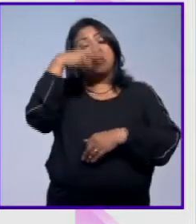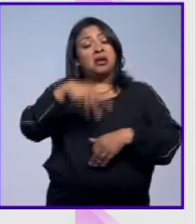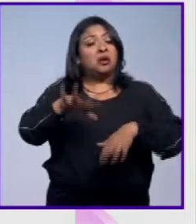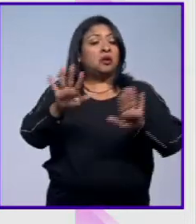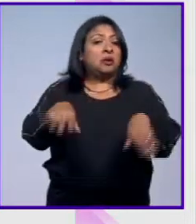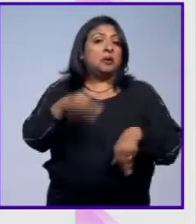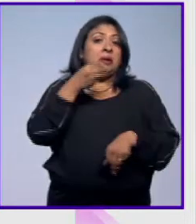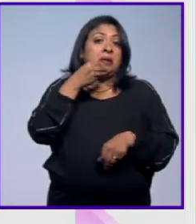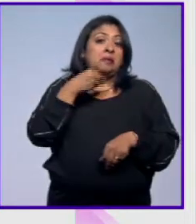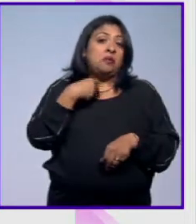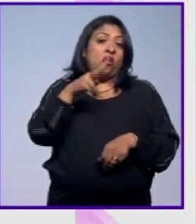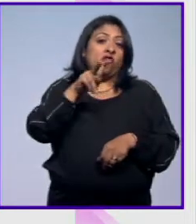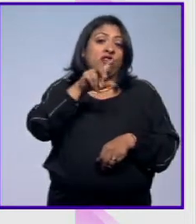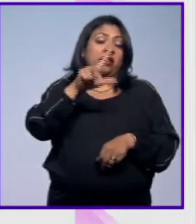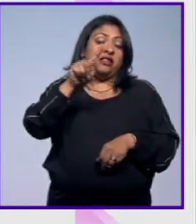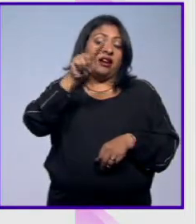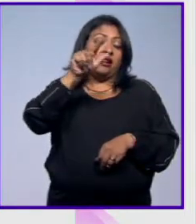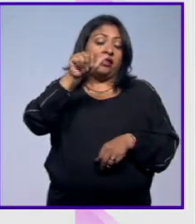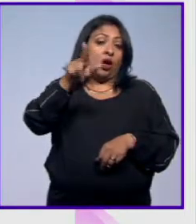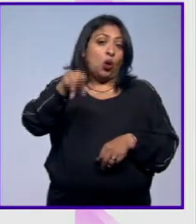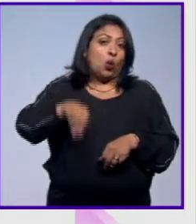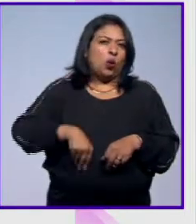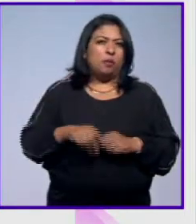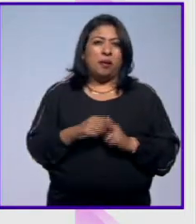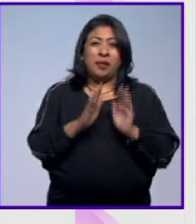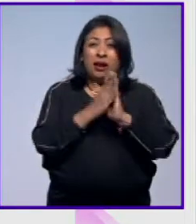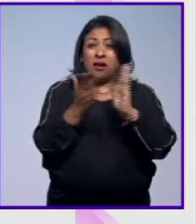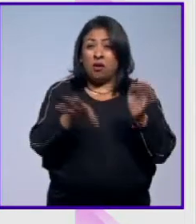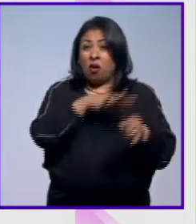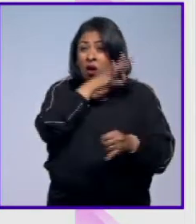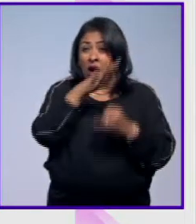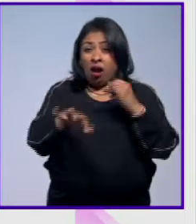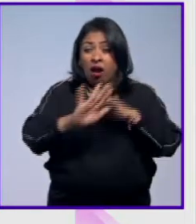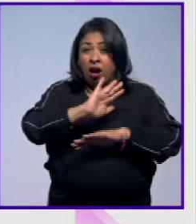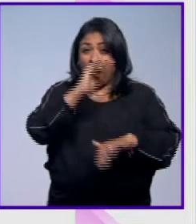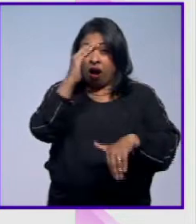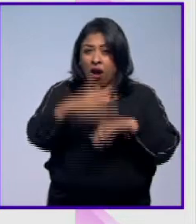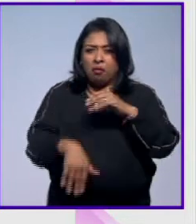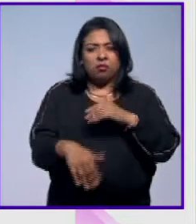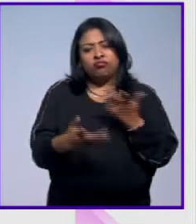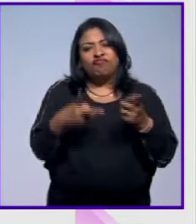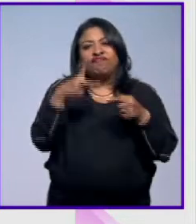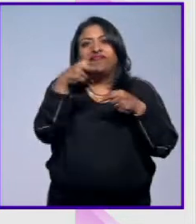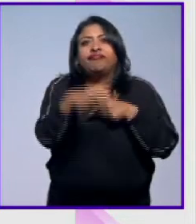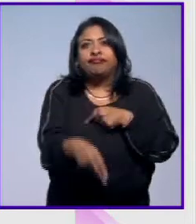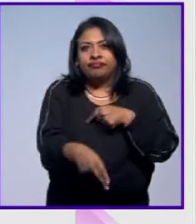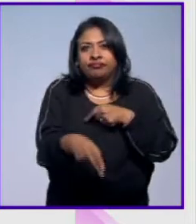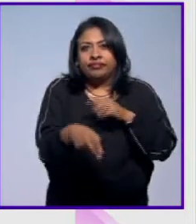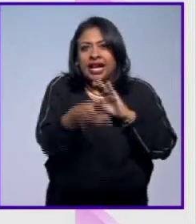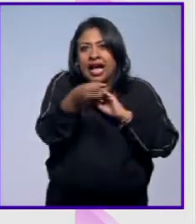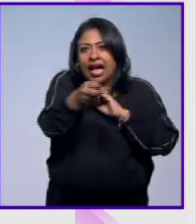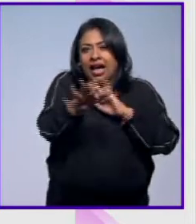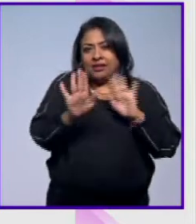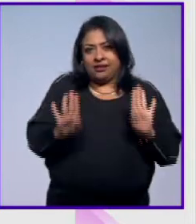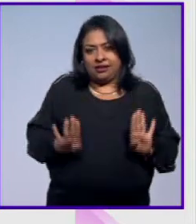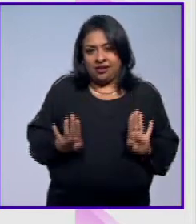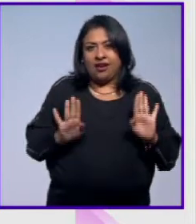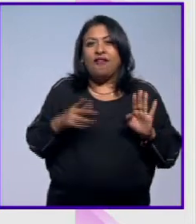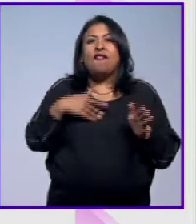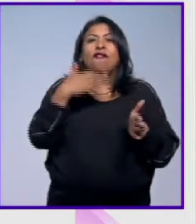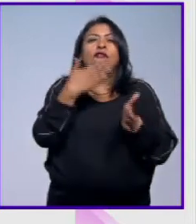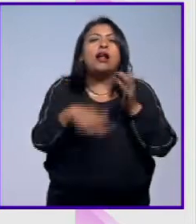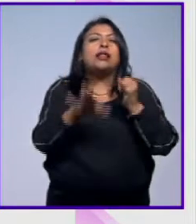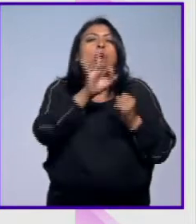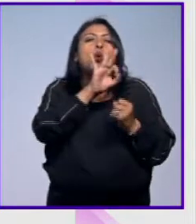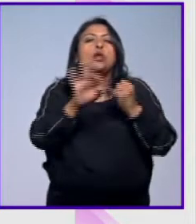Vallarta. El libro no está terminado, es un libro inconcluso y un libro al que le falta un